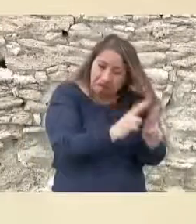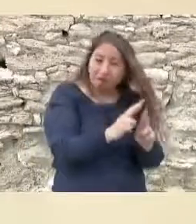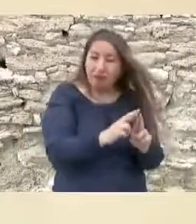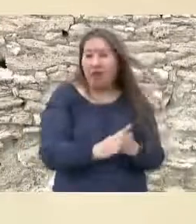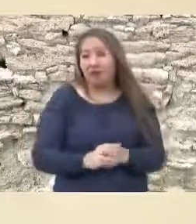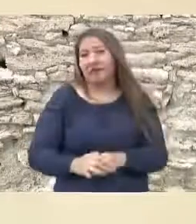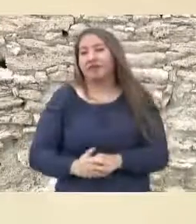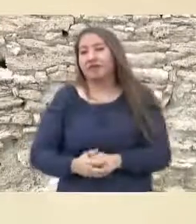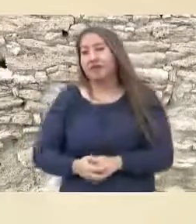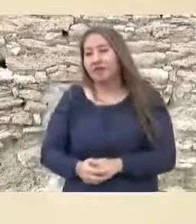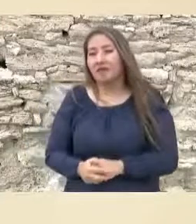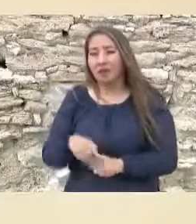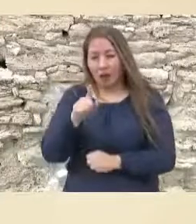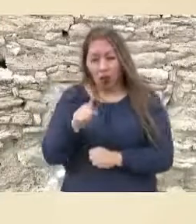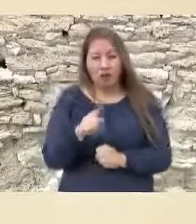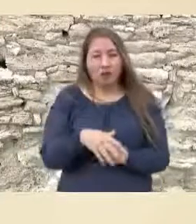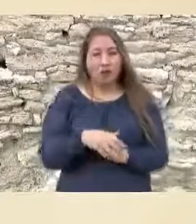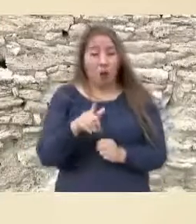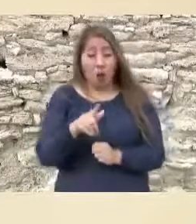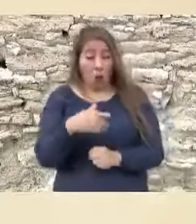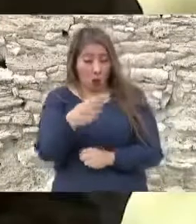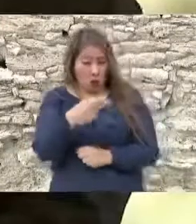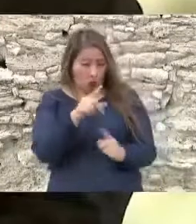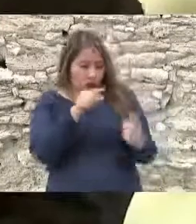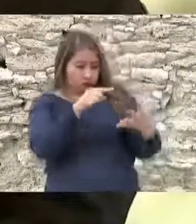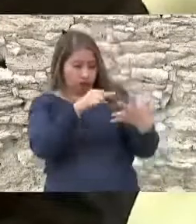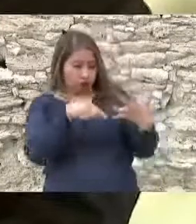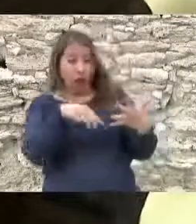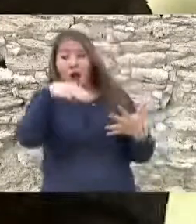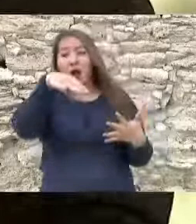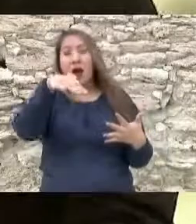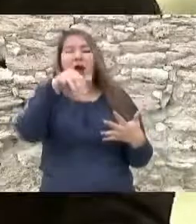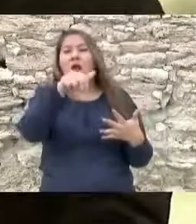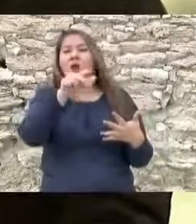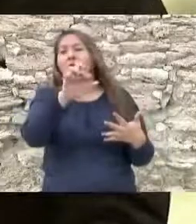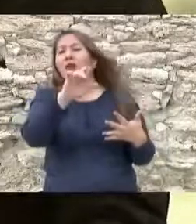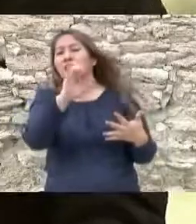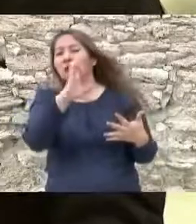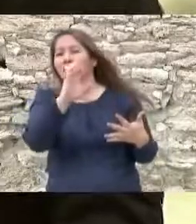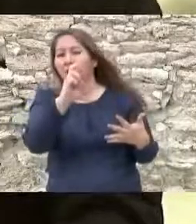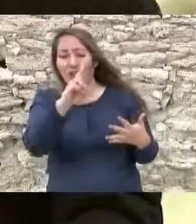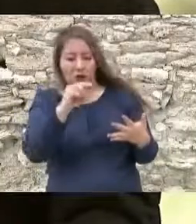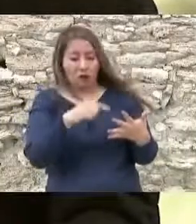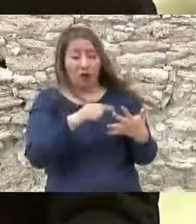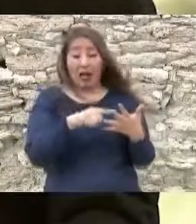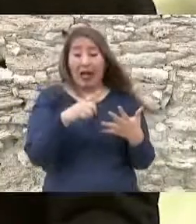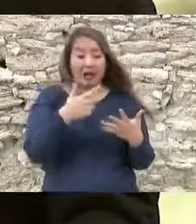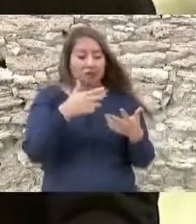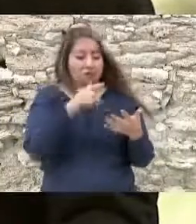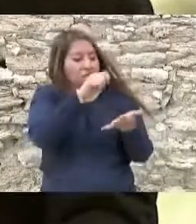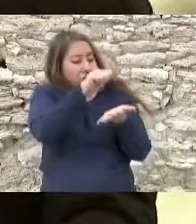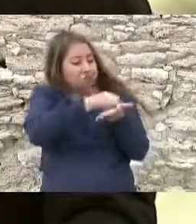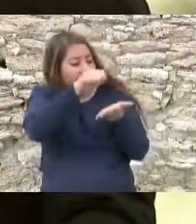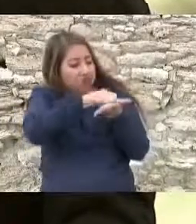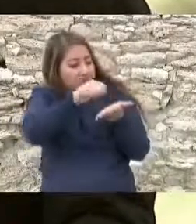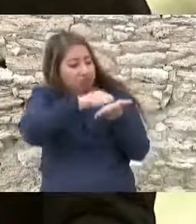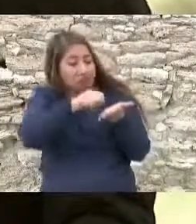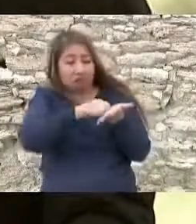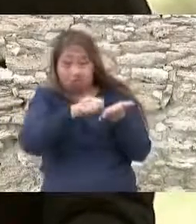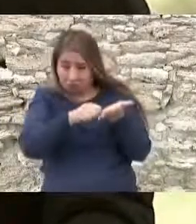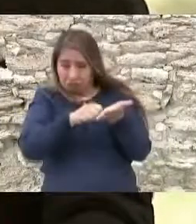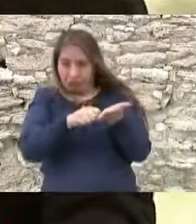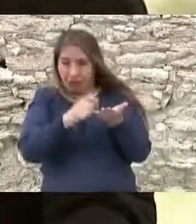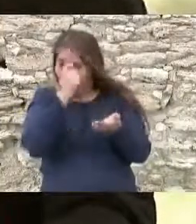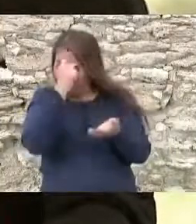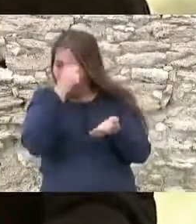histórica sobre el general Mariano Escobedo titulada El general Orejón S, el narrador Paco Ignacio Taibo II,